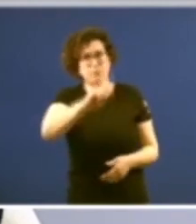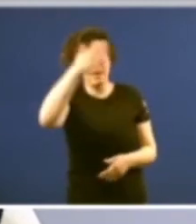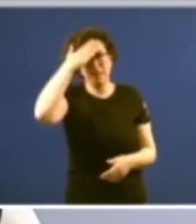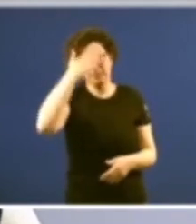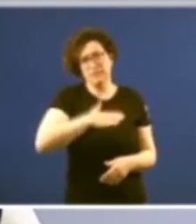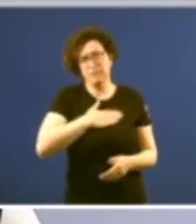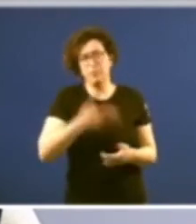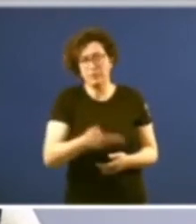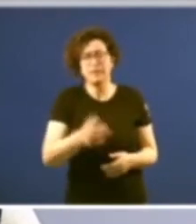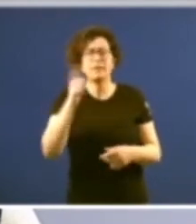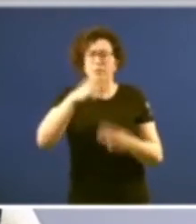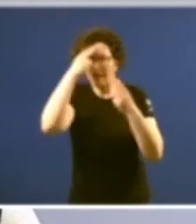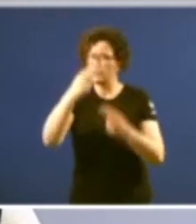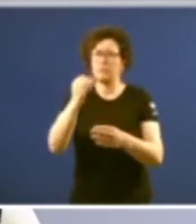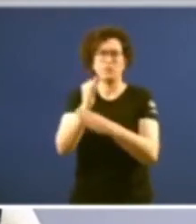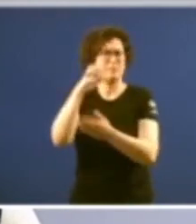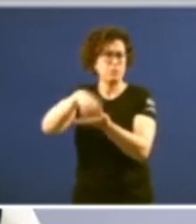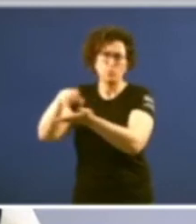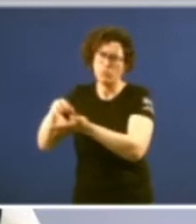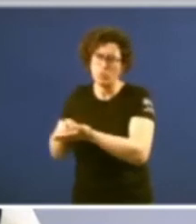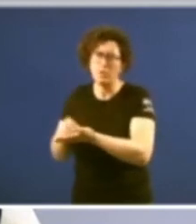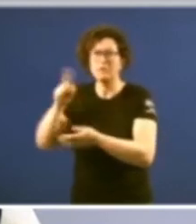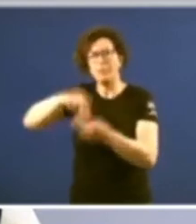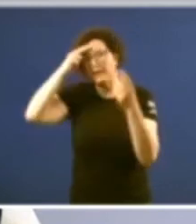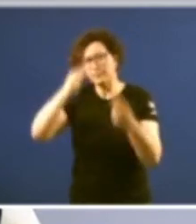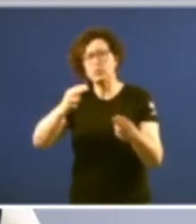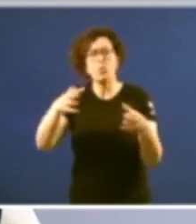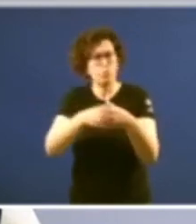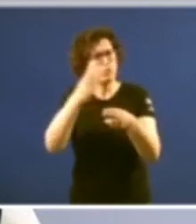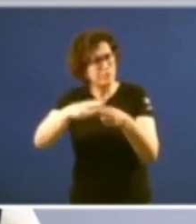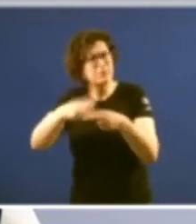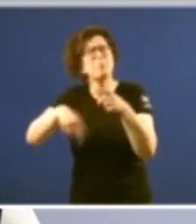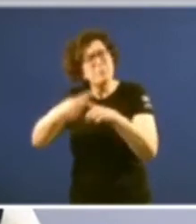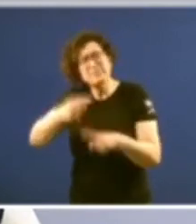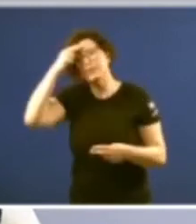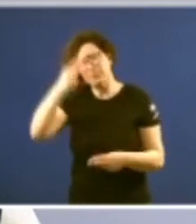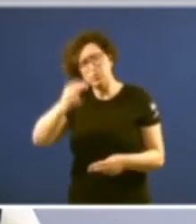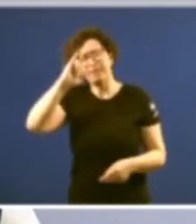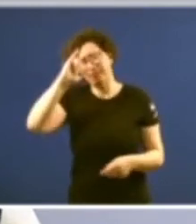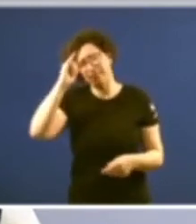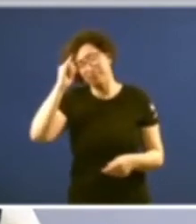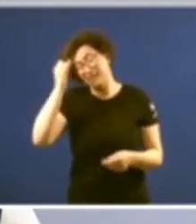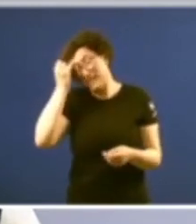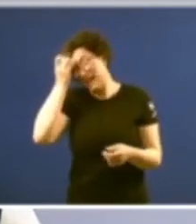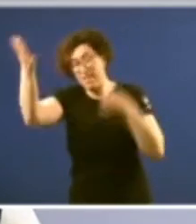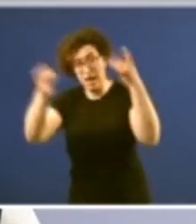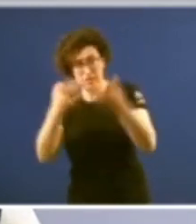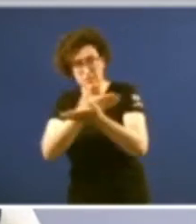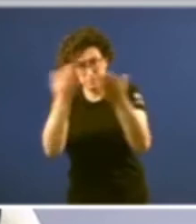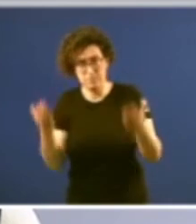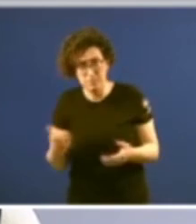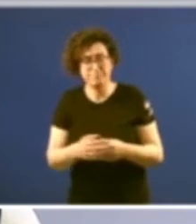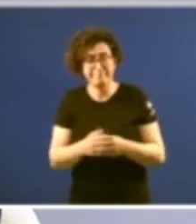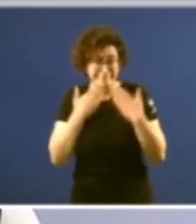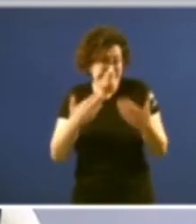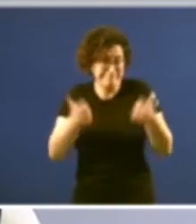respeto as institucións respeto aos partidos políticos e respeto ás ideas eu creo que basicamente é que quería dicir gracias a